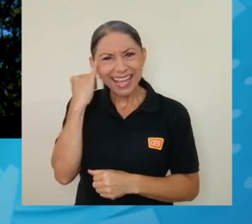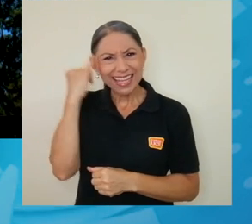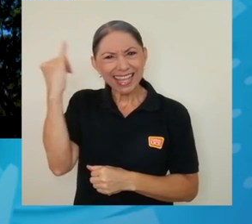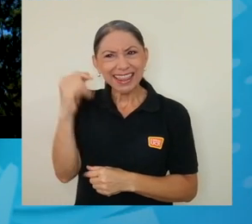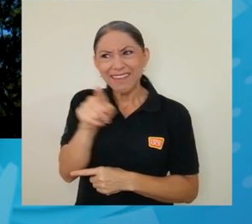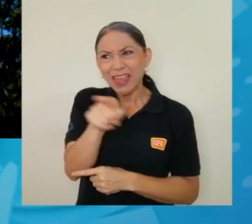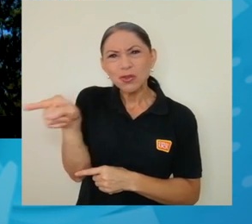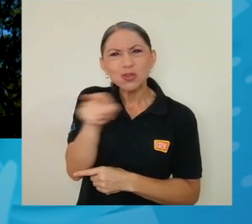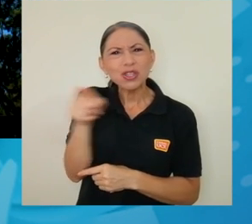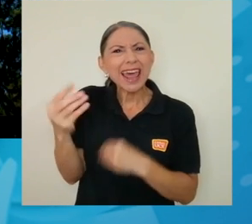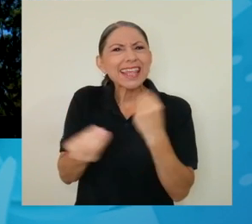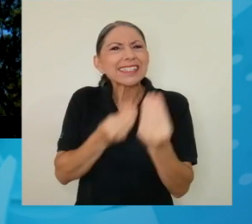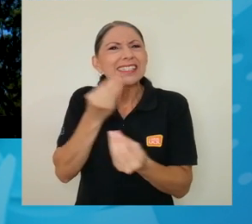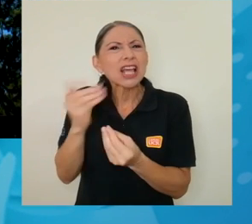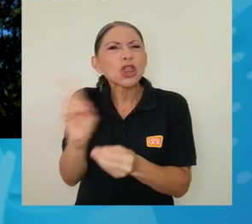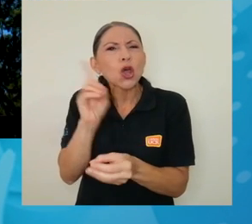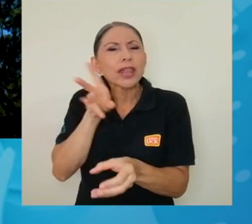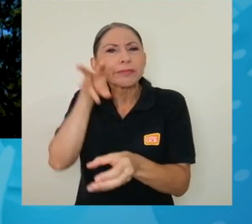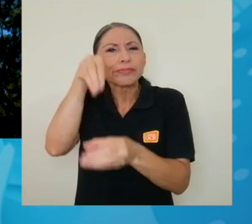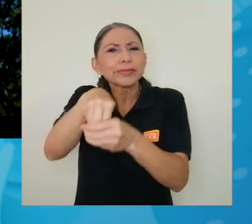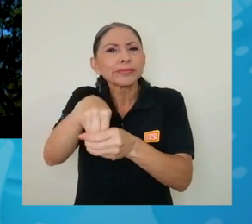esta iniciativa de ustedes?